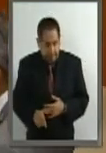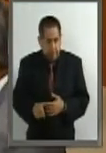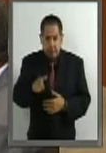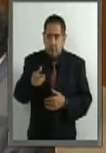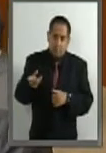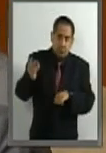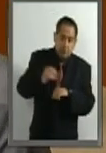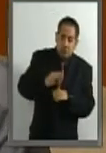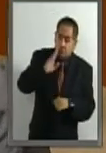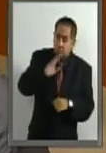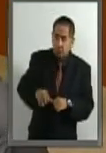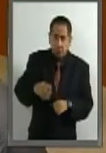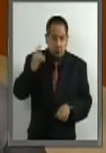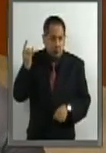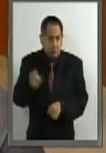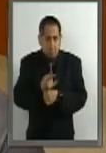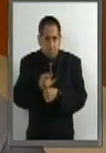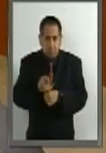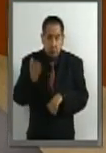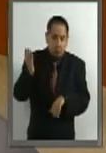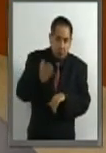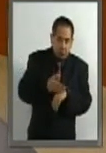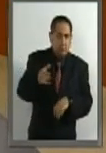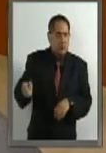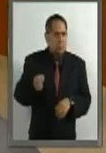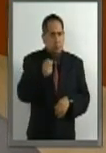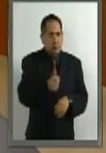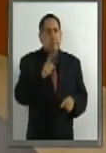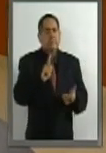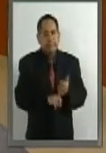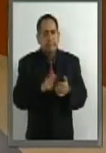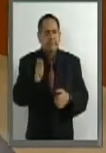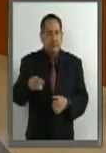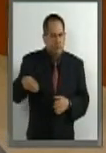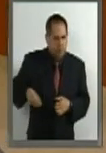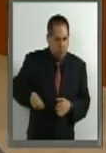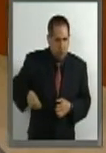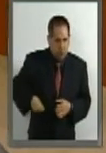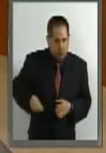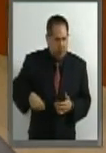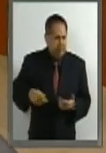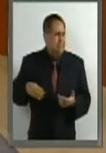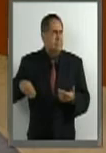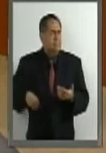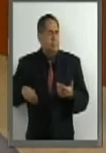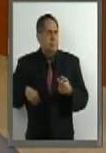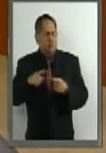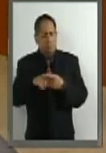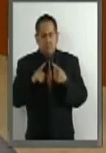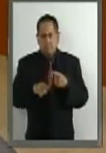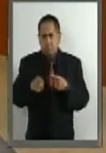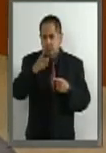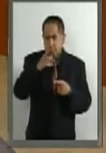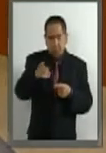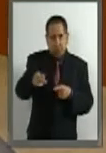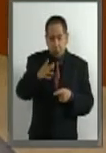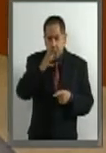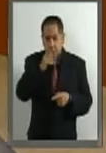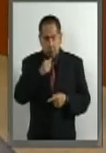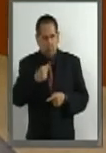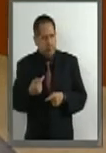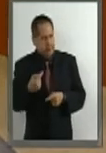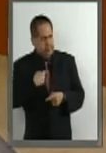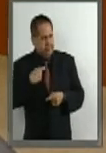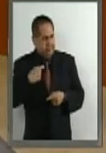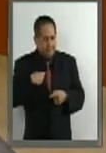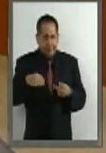conducta injusta y de relevancia penal. La culpabilidad abarca los siguientes elementos, imputabilidad o capacidad de culpabilidad,